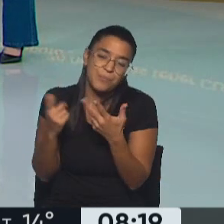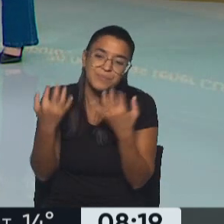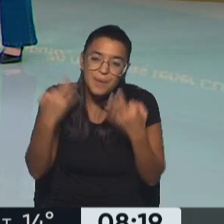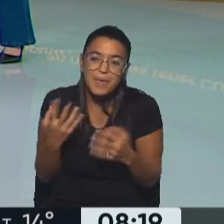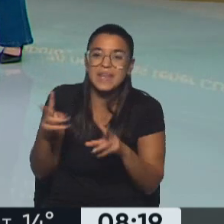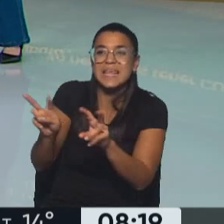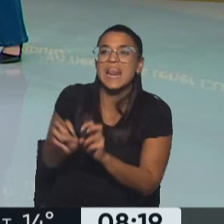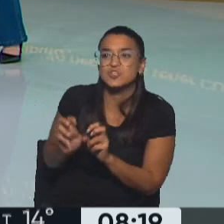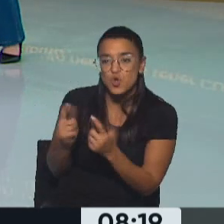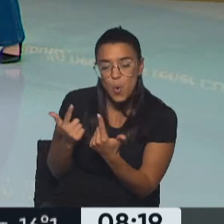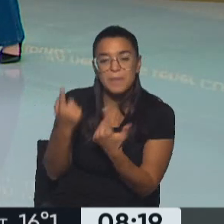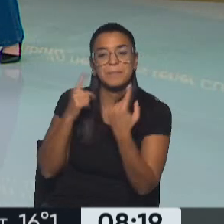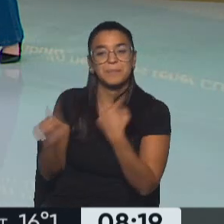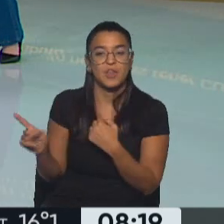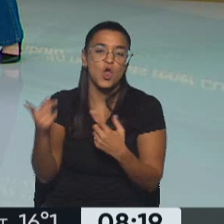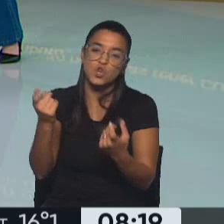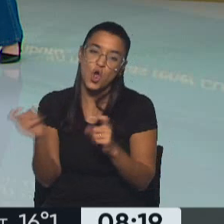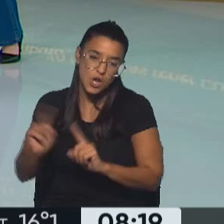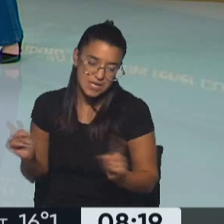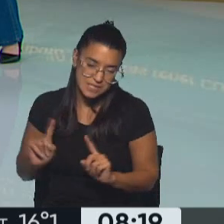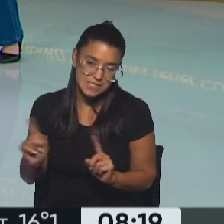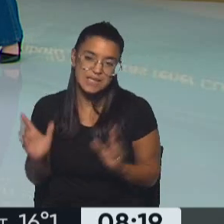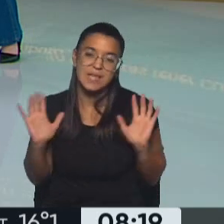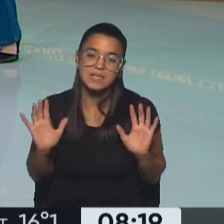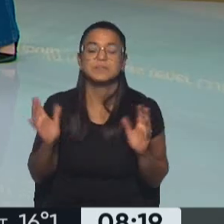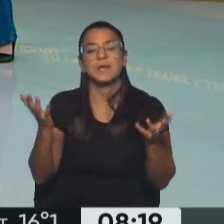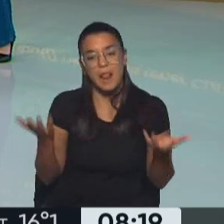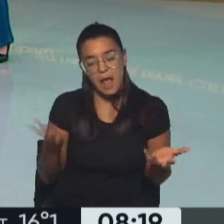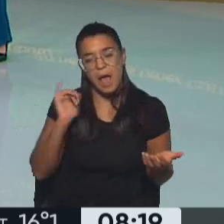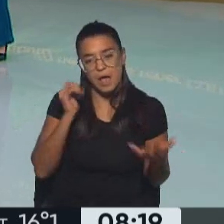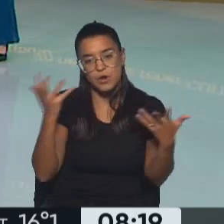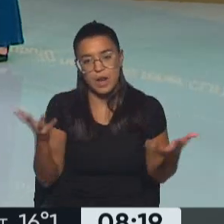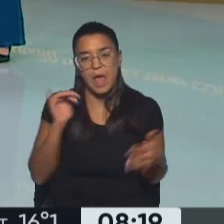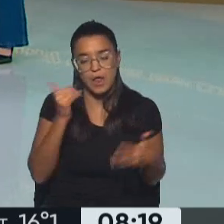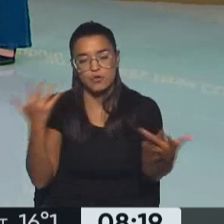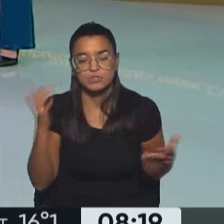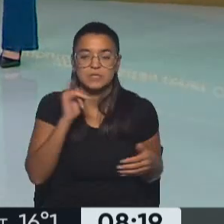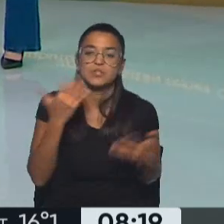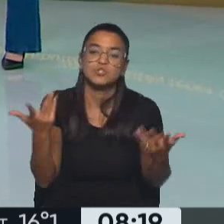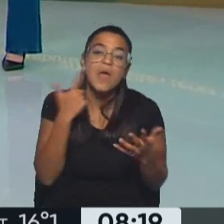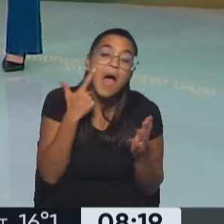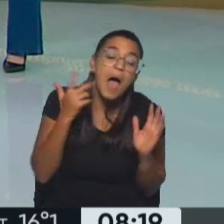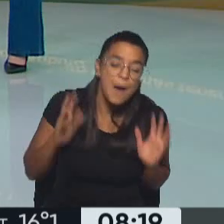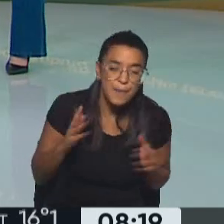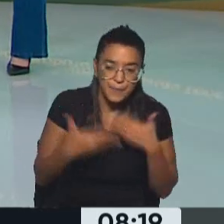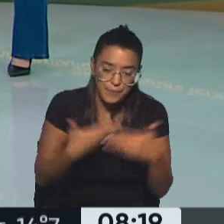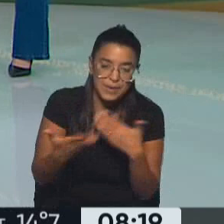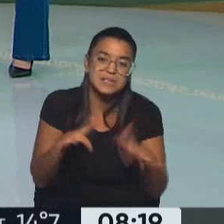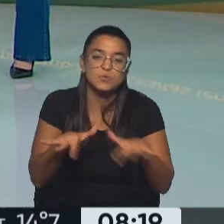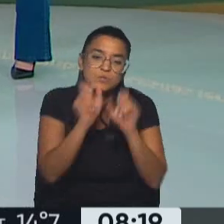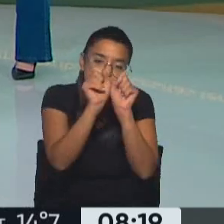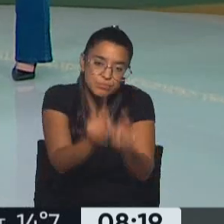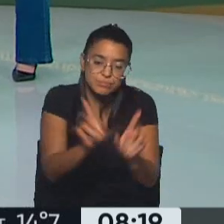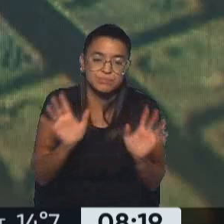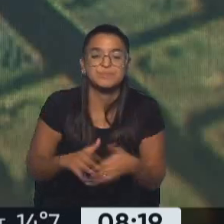teniendo ingresos, pero realmente no necesitas el pueda ayudarte para seguir viviendo, sí, lógico, claro. Entonces van a chequear entonces tu situación.